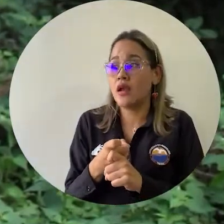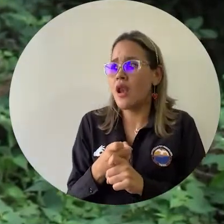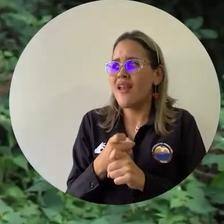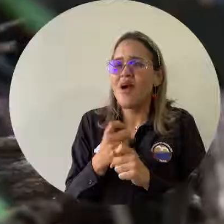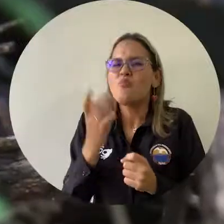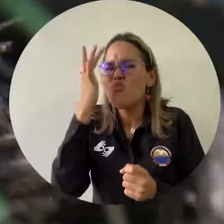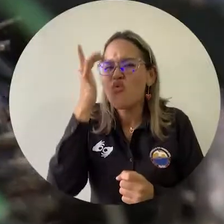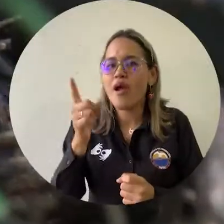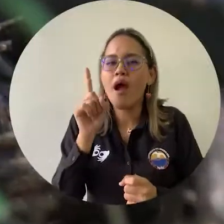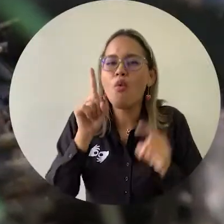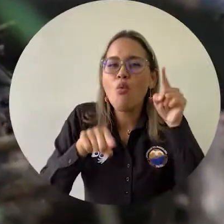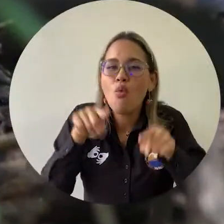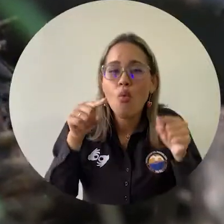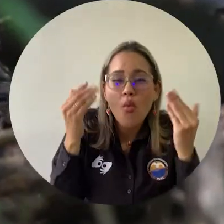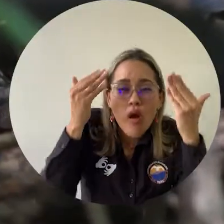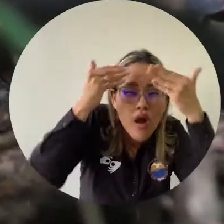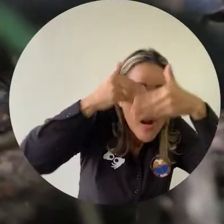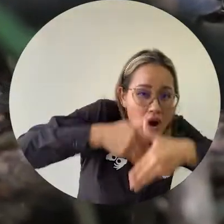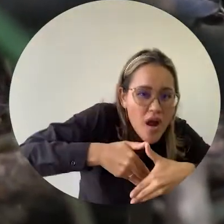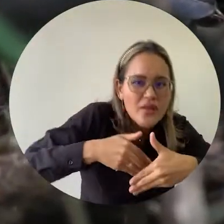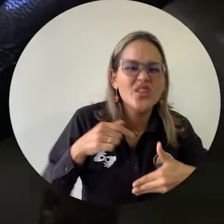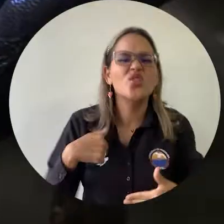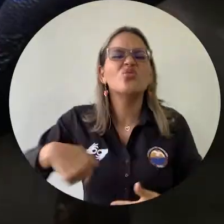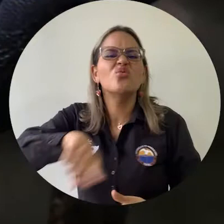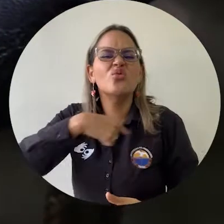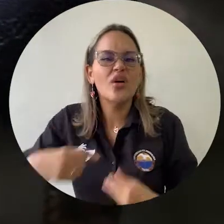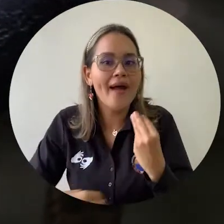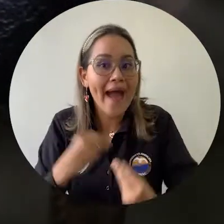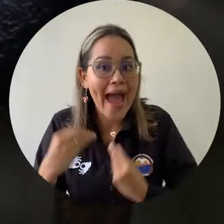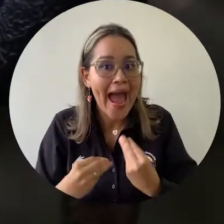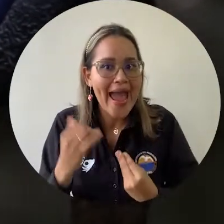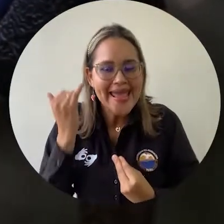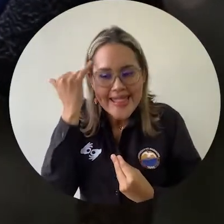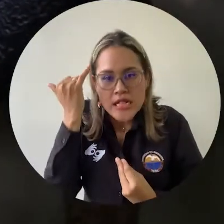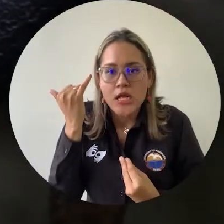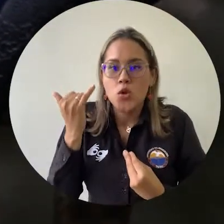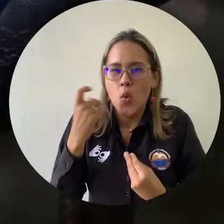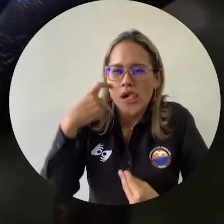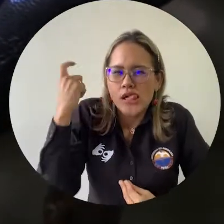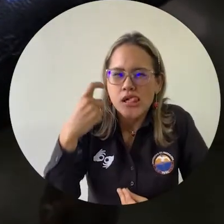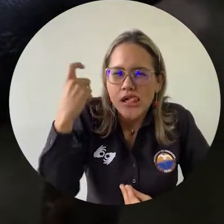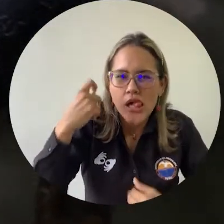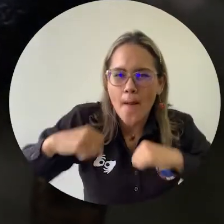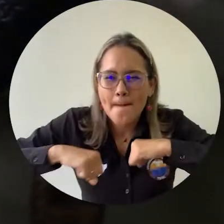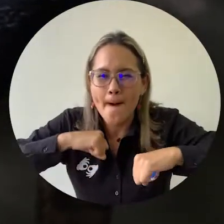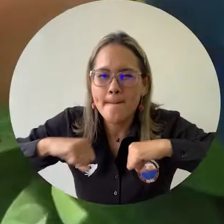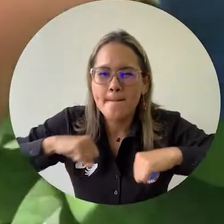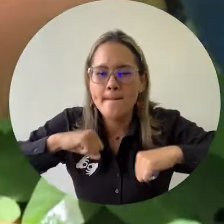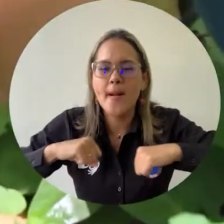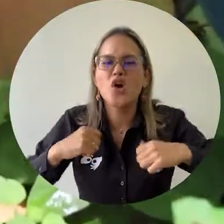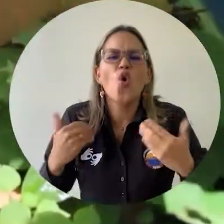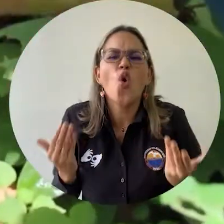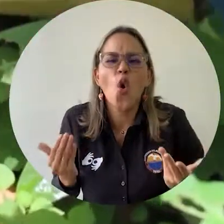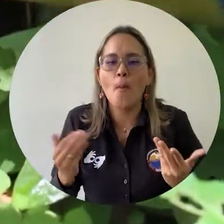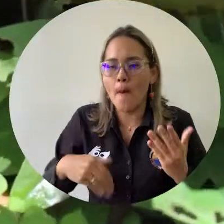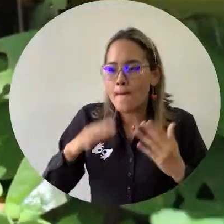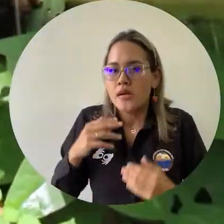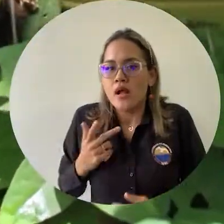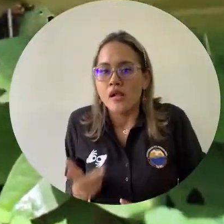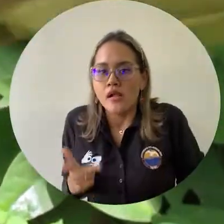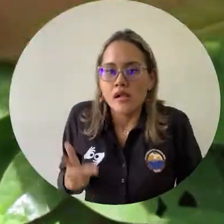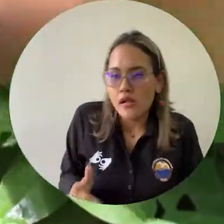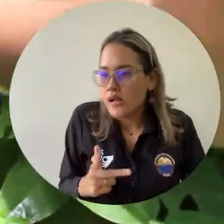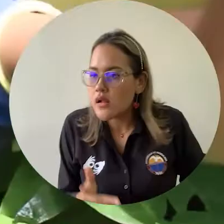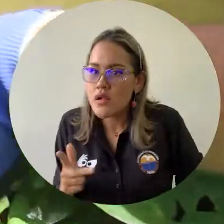que muchas veces se encuentran ocultos. Entonces, la metodología que nosotros aplicamos se llama búsqueda activa. Esto quiere decir que nosotros realizamos